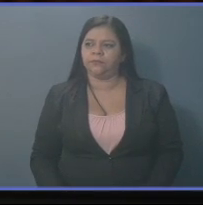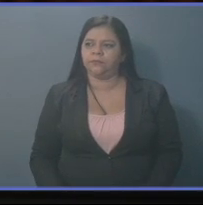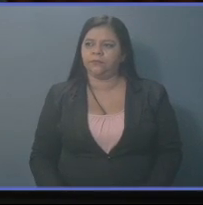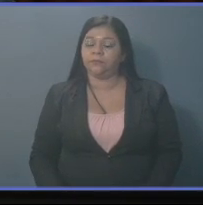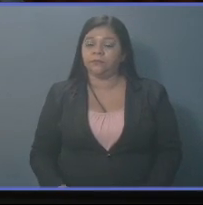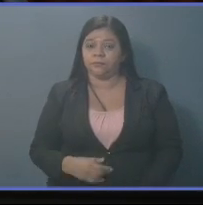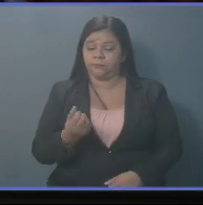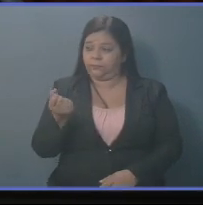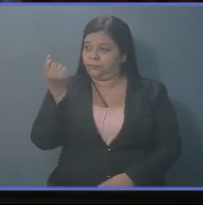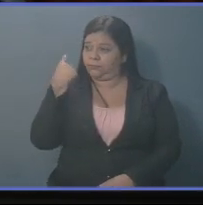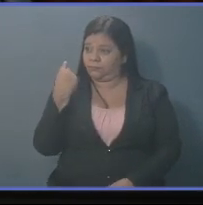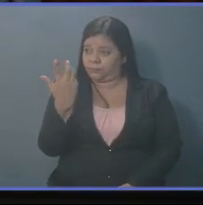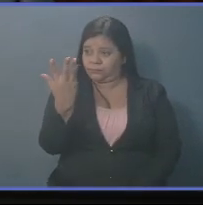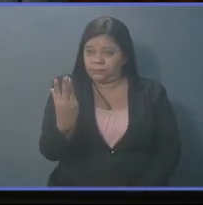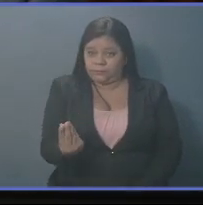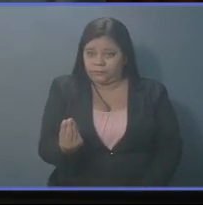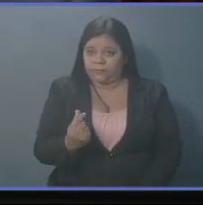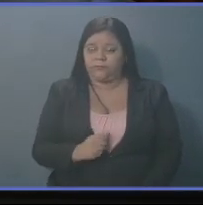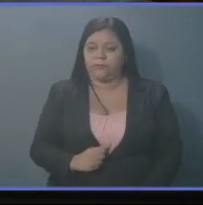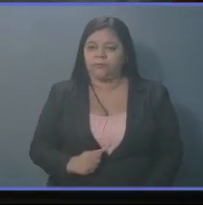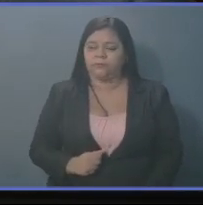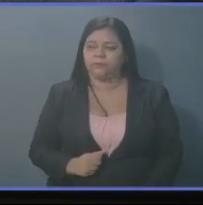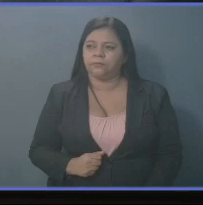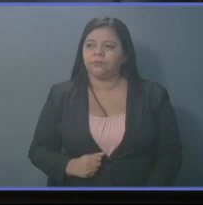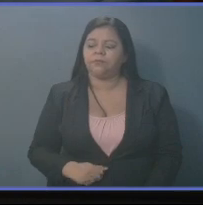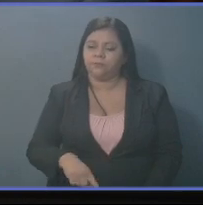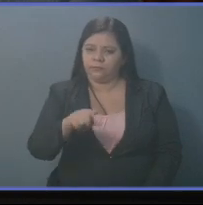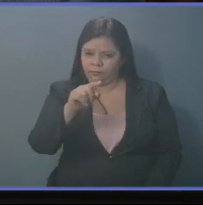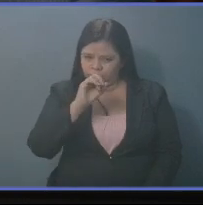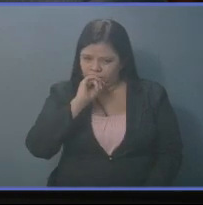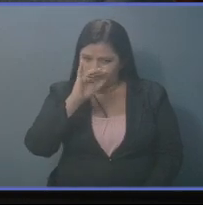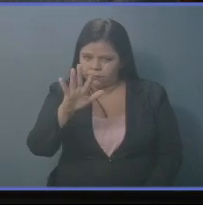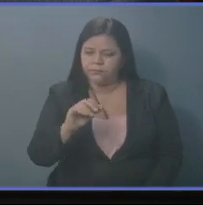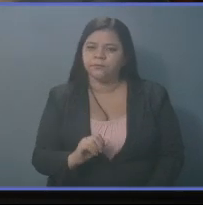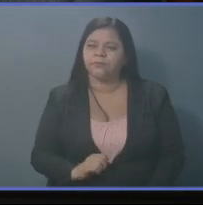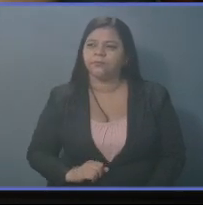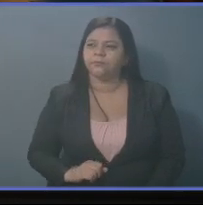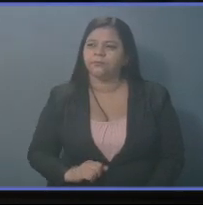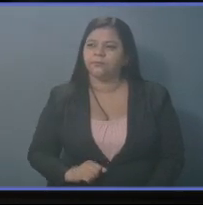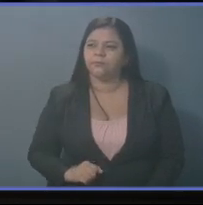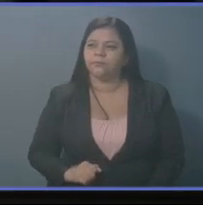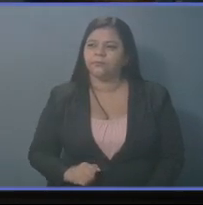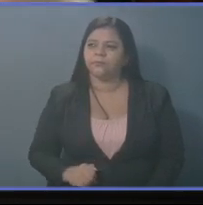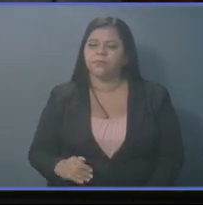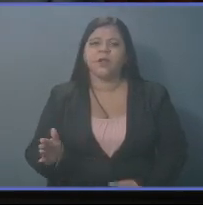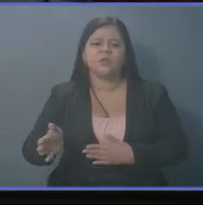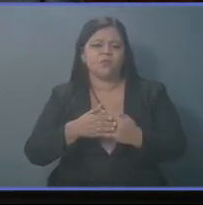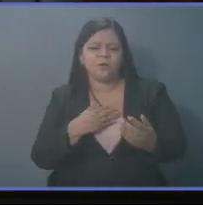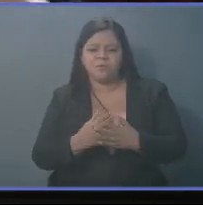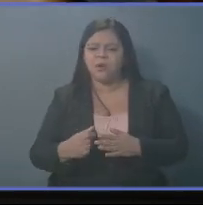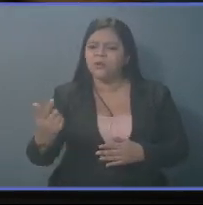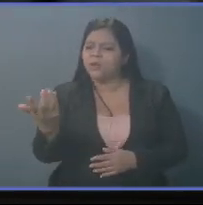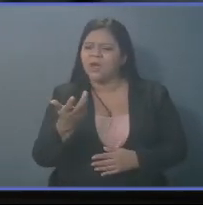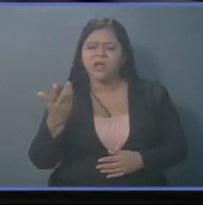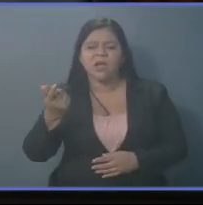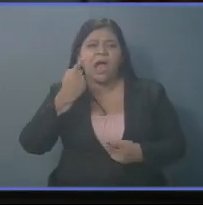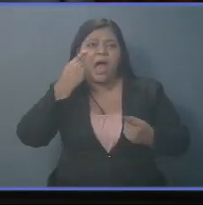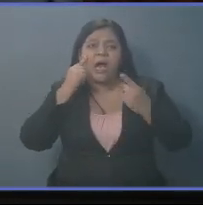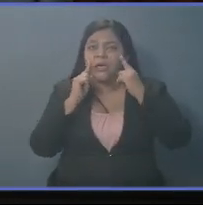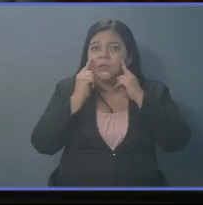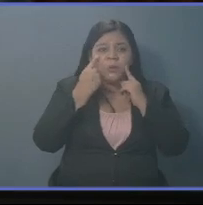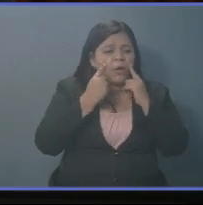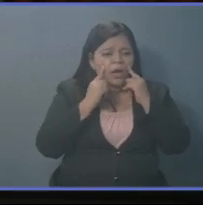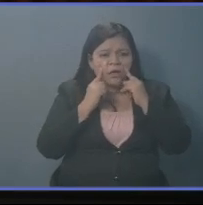Hace unos días. Usted dijo. Que ni aunque lloren. Iba a escuchar las propuestas de